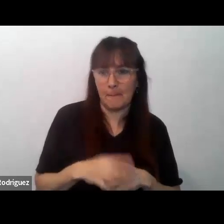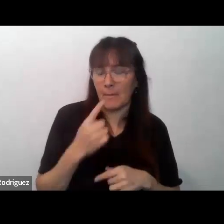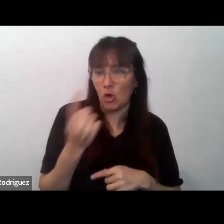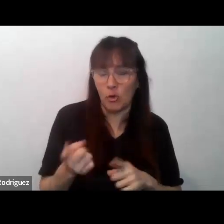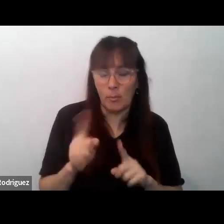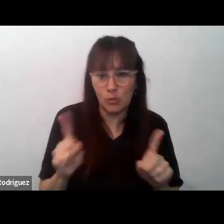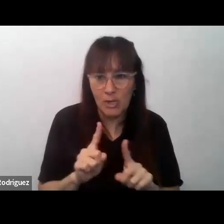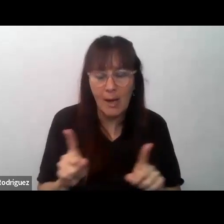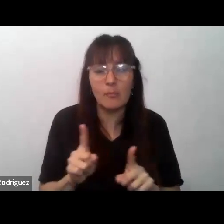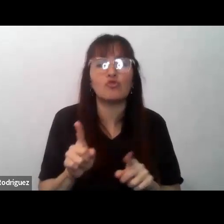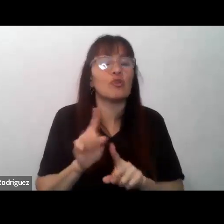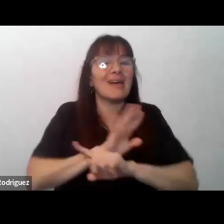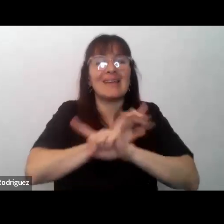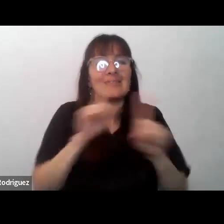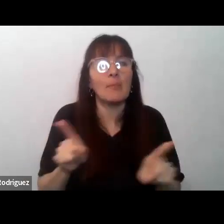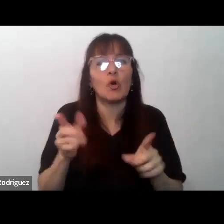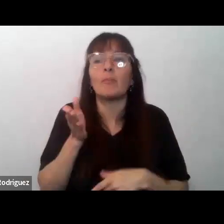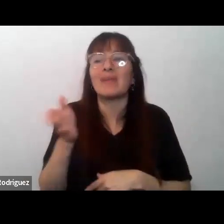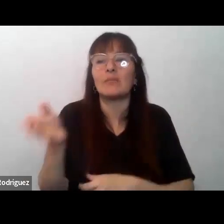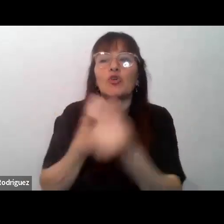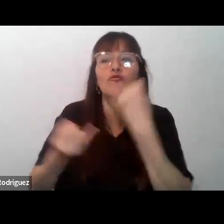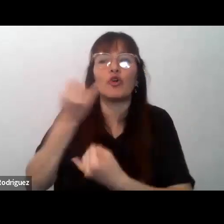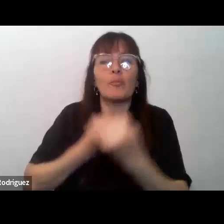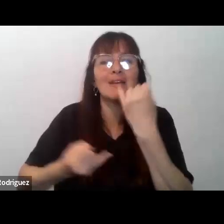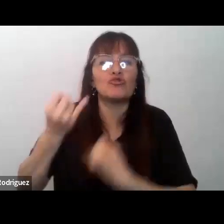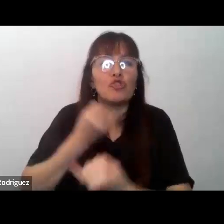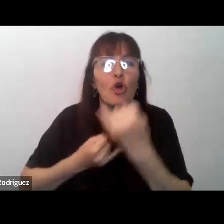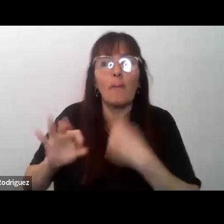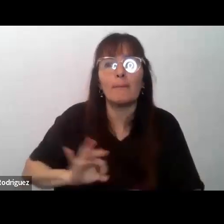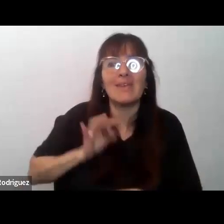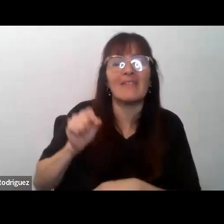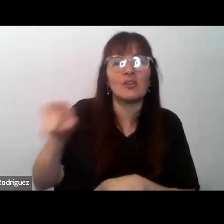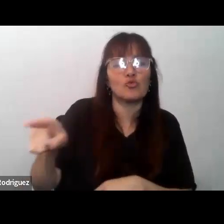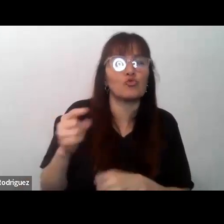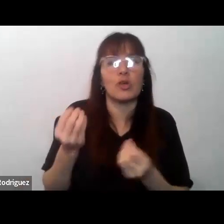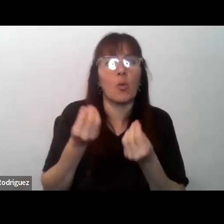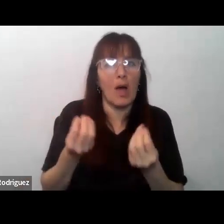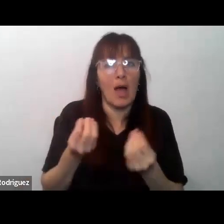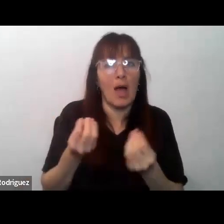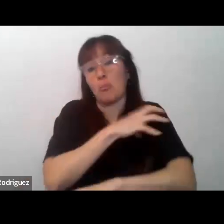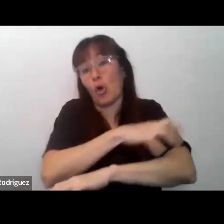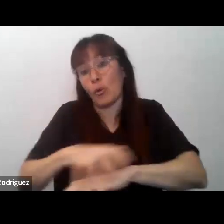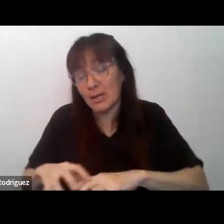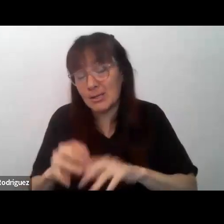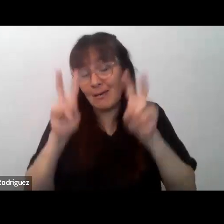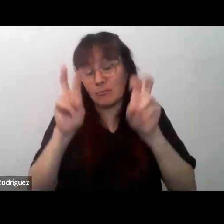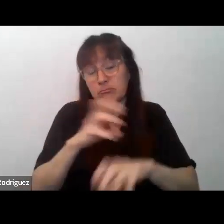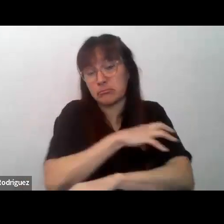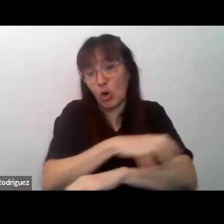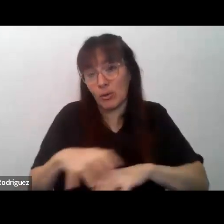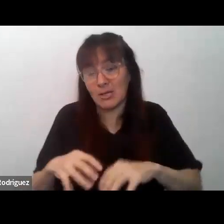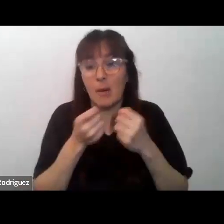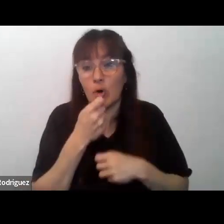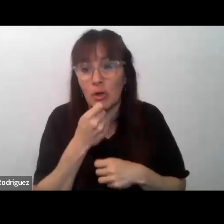y tampoco nos informamos no nos informamos sobre sus condiciones de vida la pobreza en la que viven por ejemplo nosotros